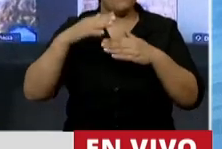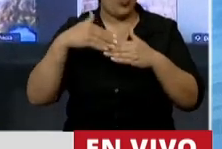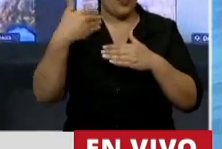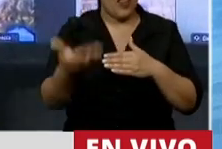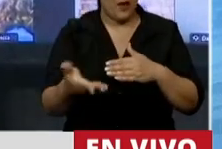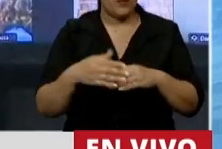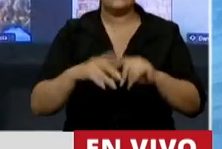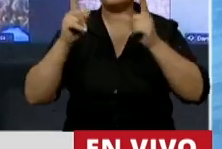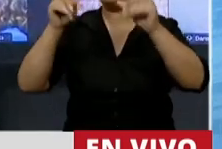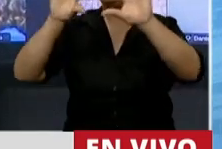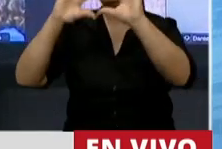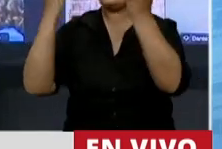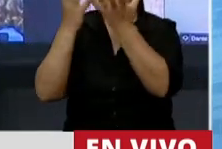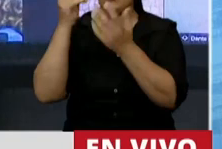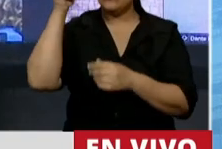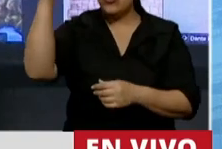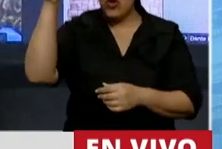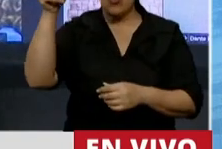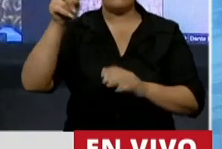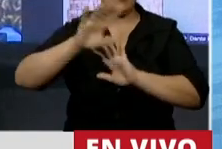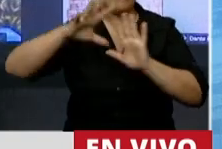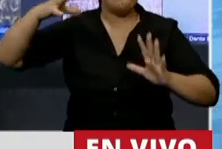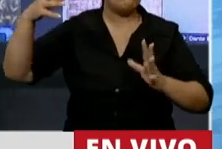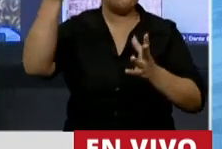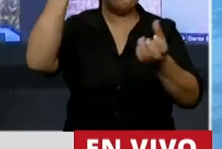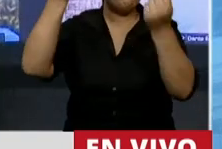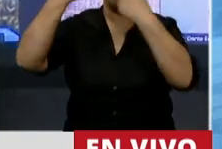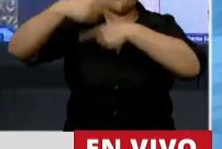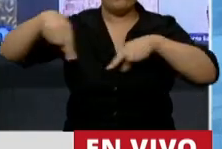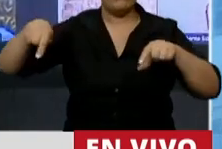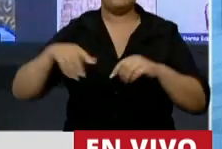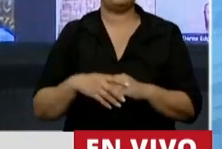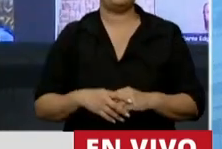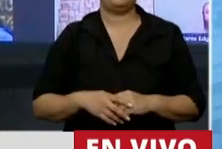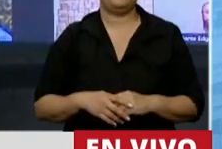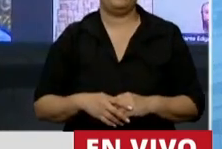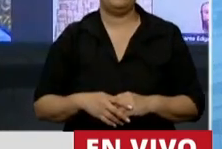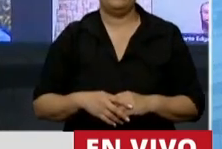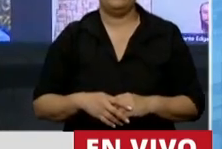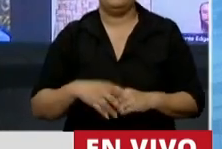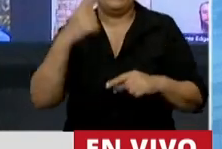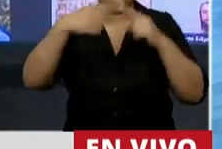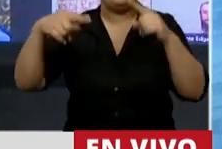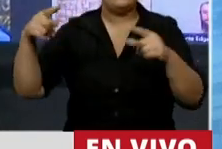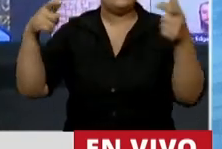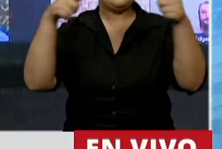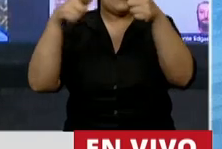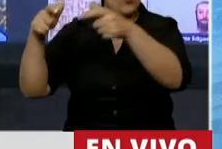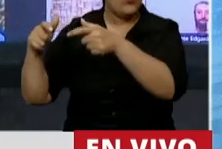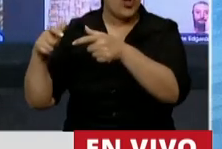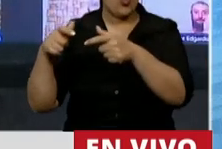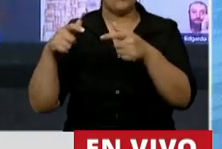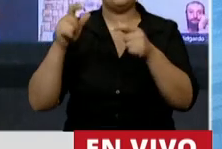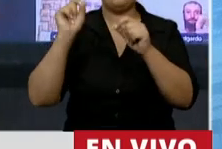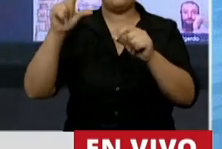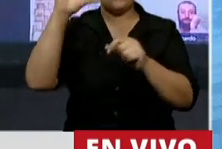Posteriormente, internacionalmente, va consagrándose en diferentes reuniones de